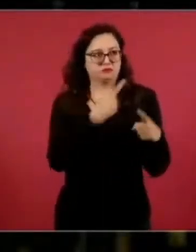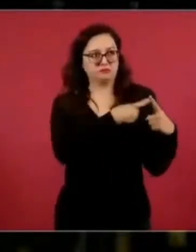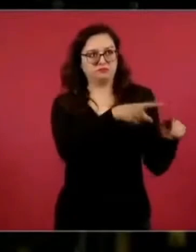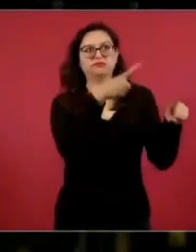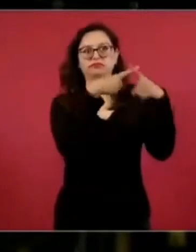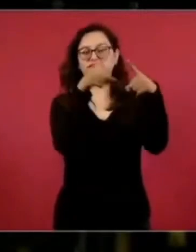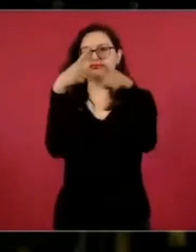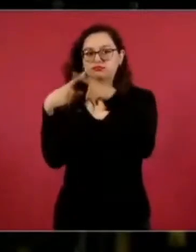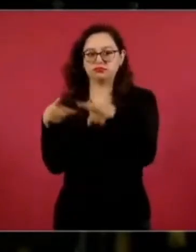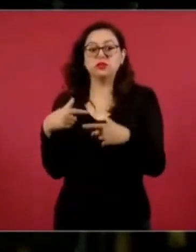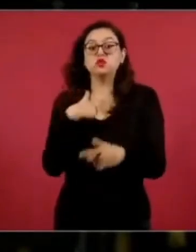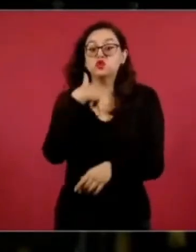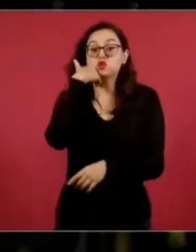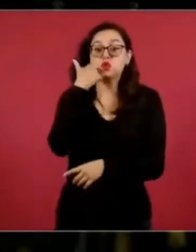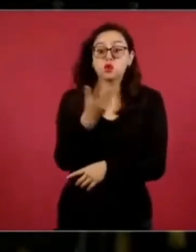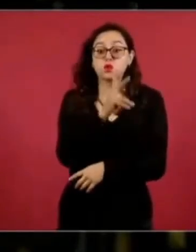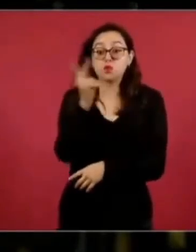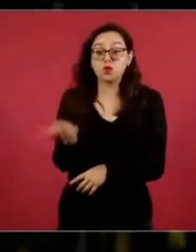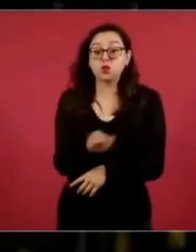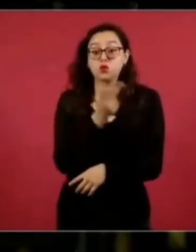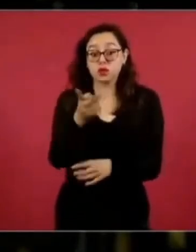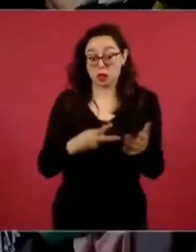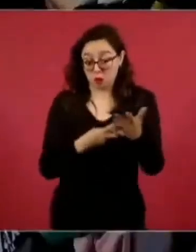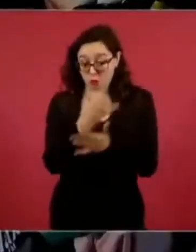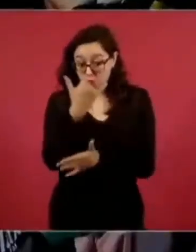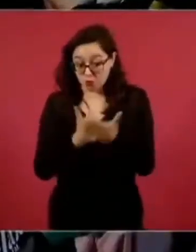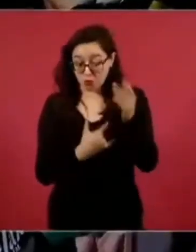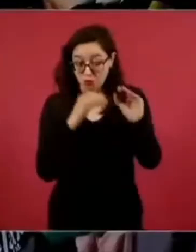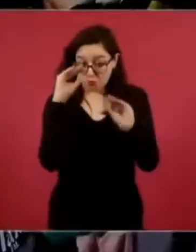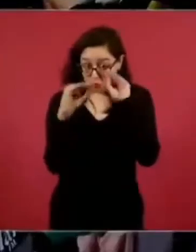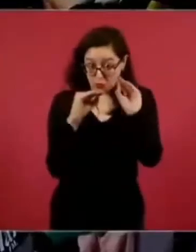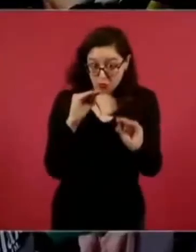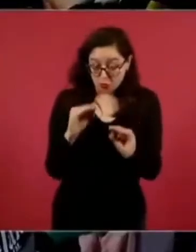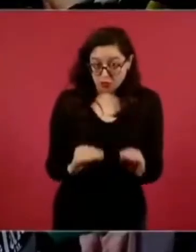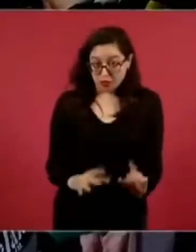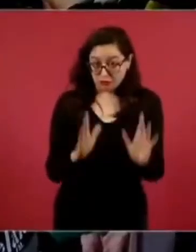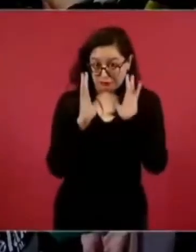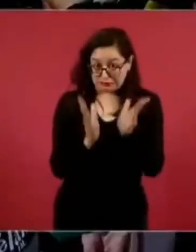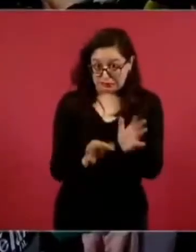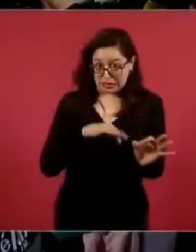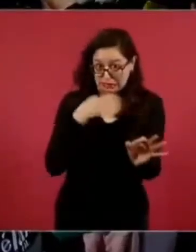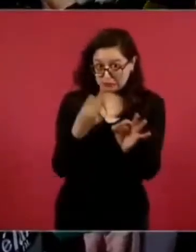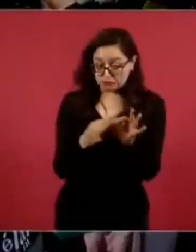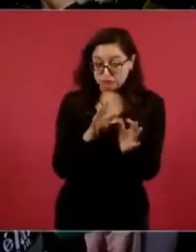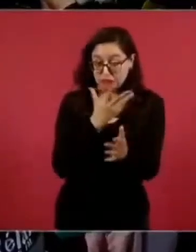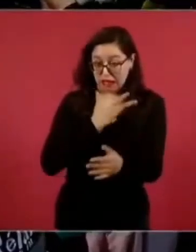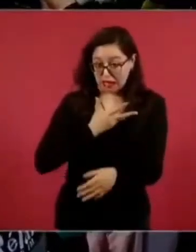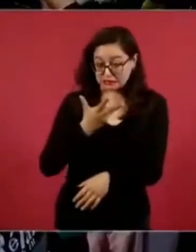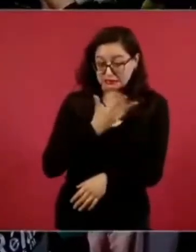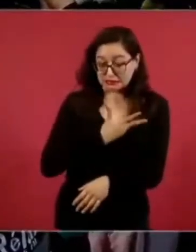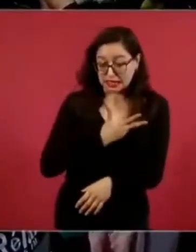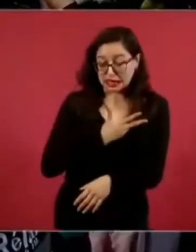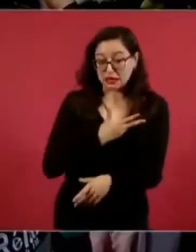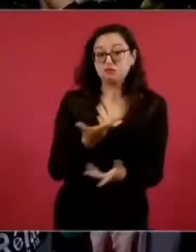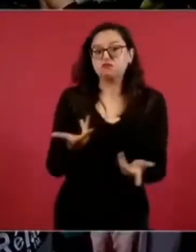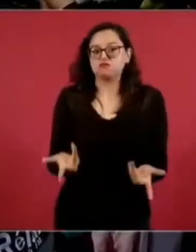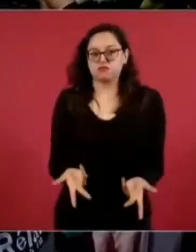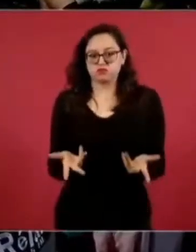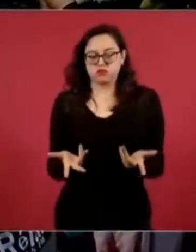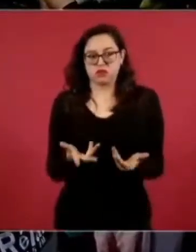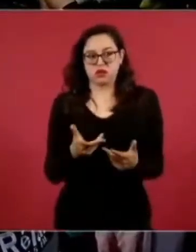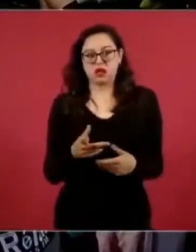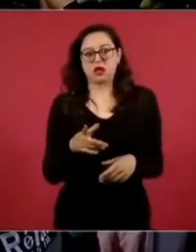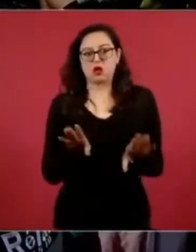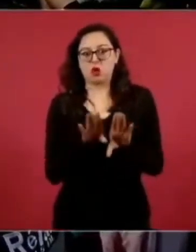Le quiero preguntar si ya están los proyectos ejecutivos de estas redes ferroviarias y cómo se eligieron los